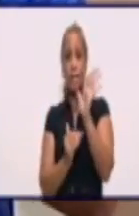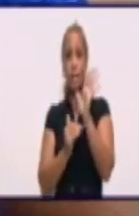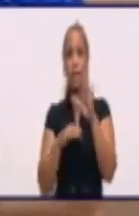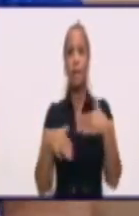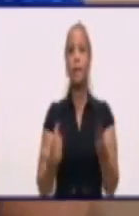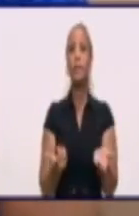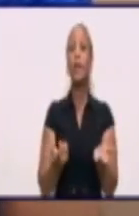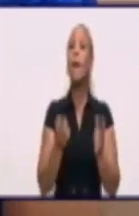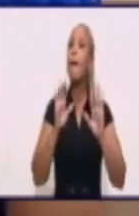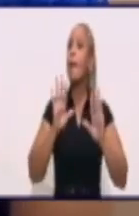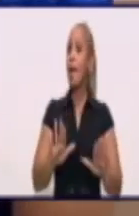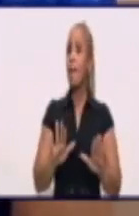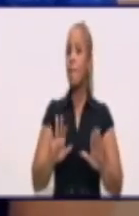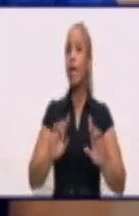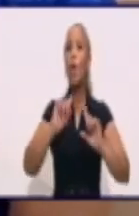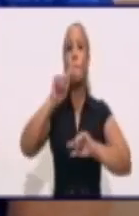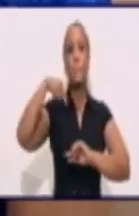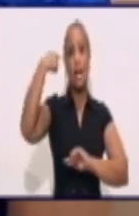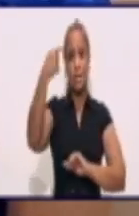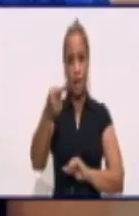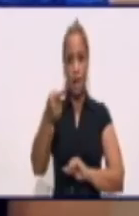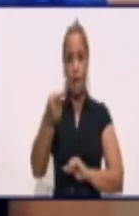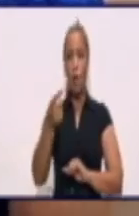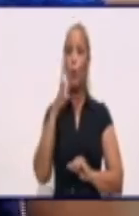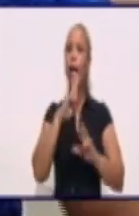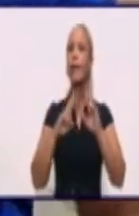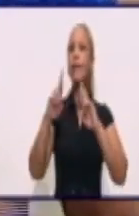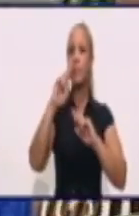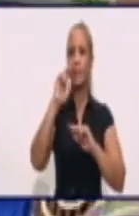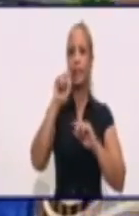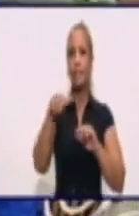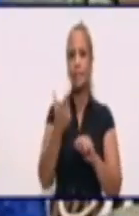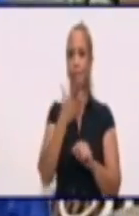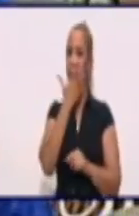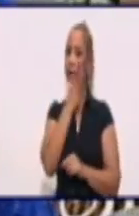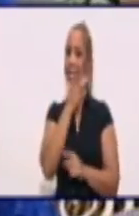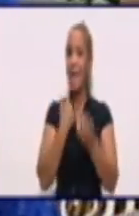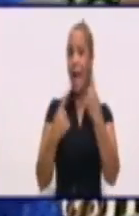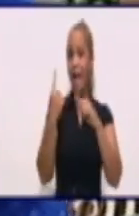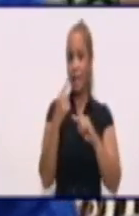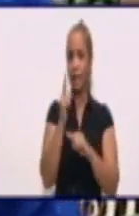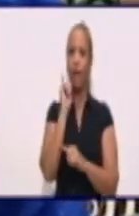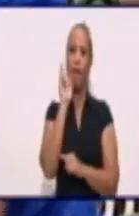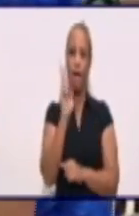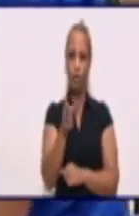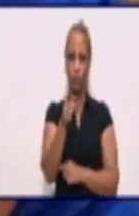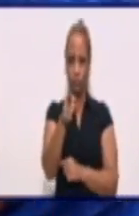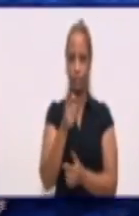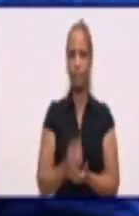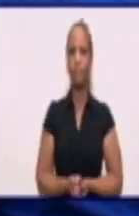que les espero mañana en una revista que si se parece a alguien, es usted.